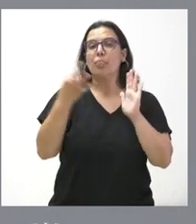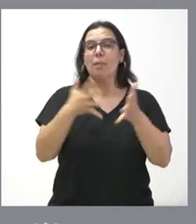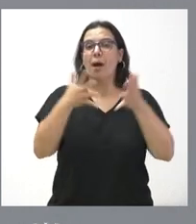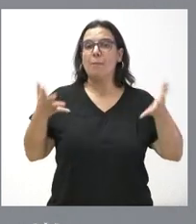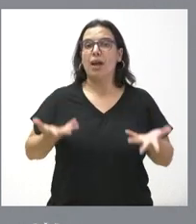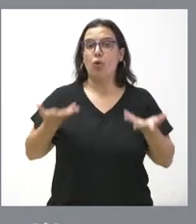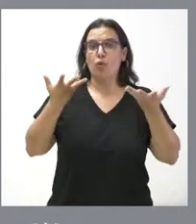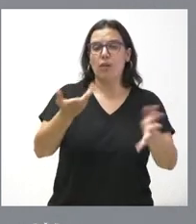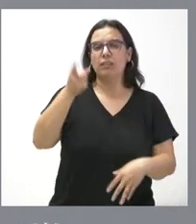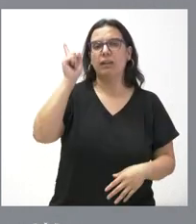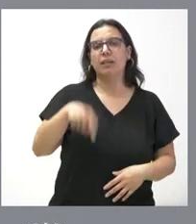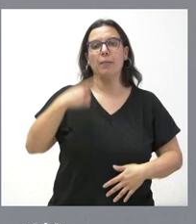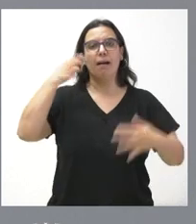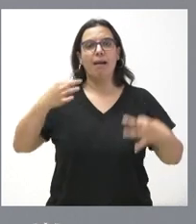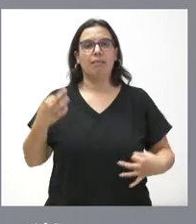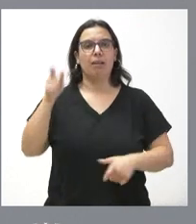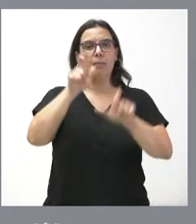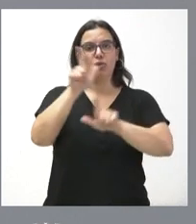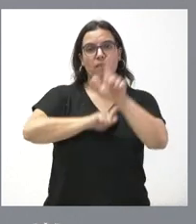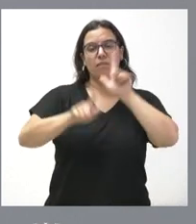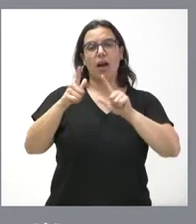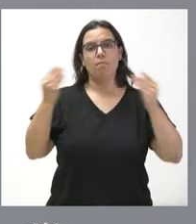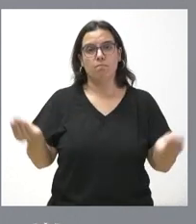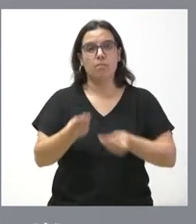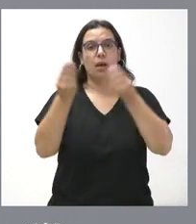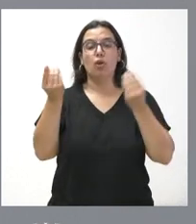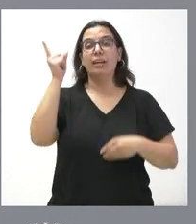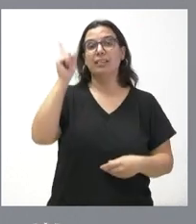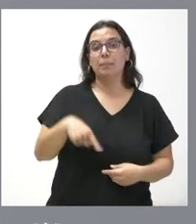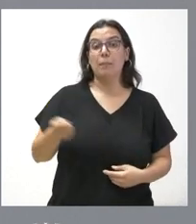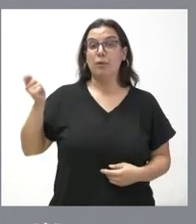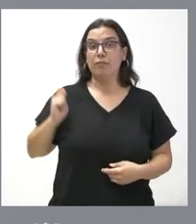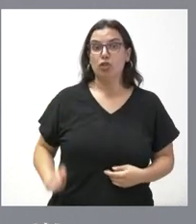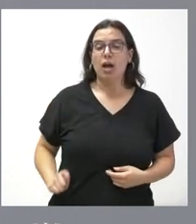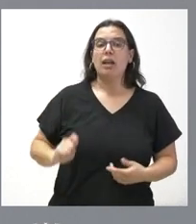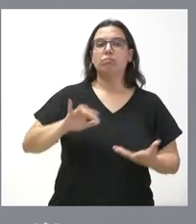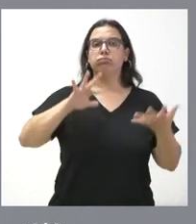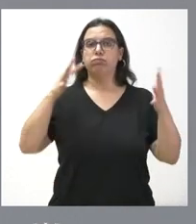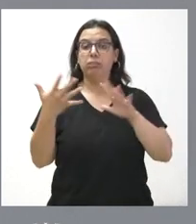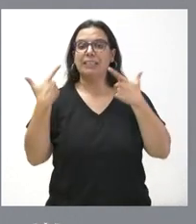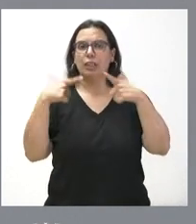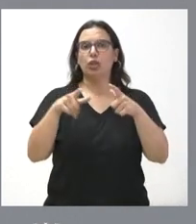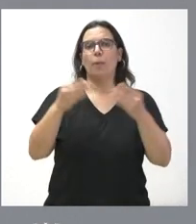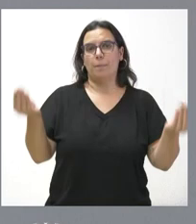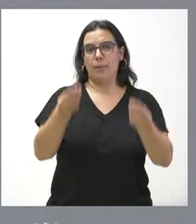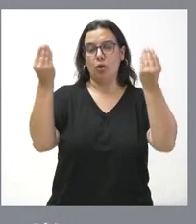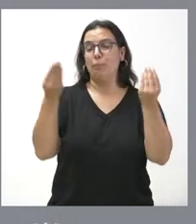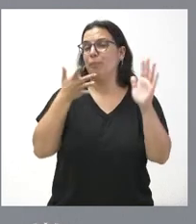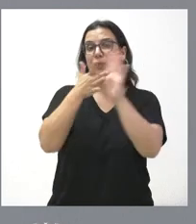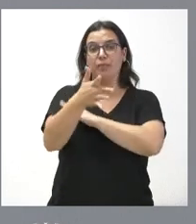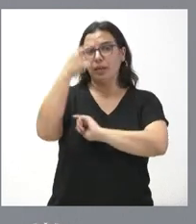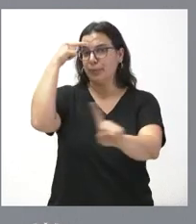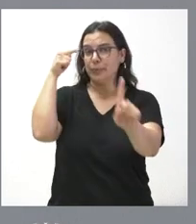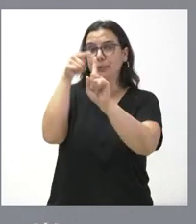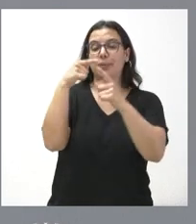reforzar las garantías de los viajeros, así como incrementar la profesionalización del sector. Se trata de avanzar hacia la